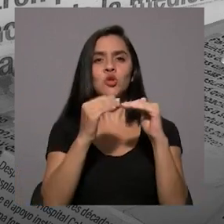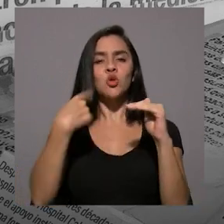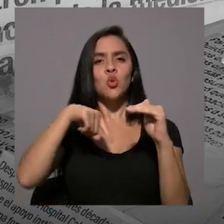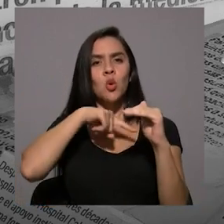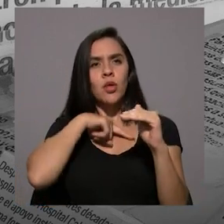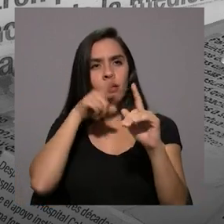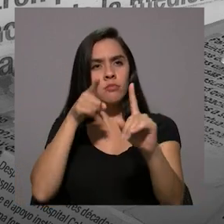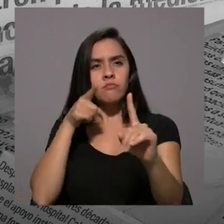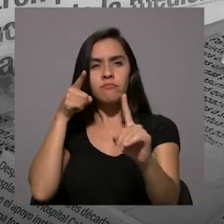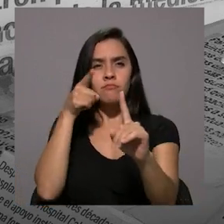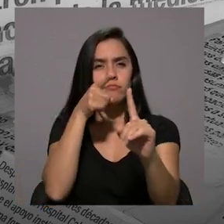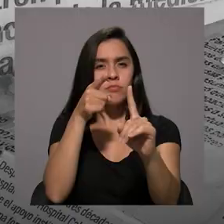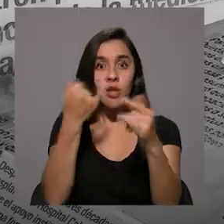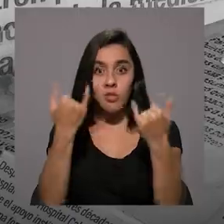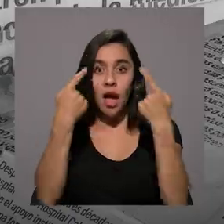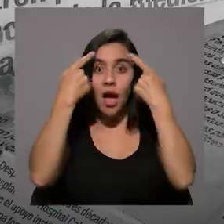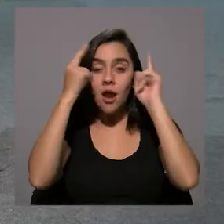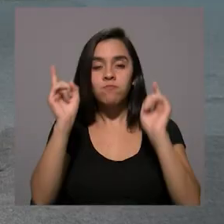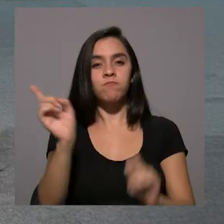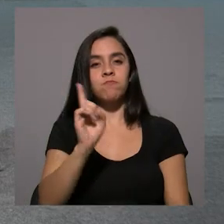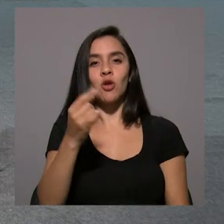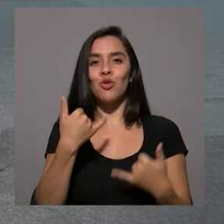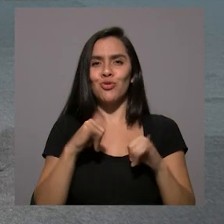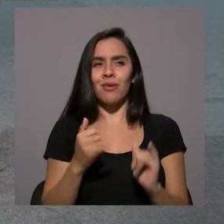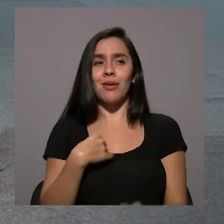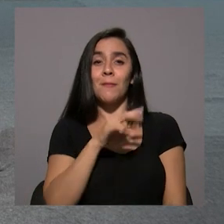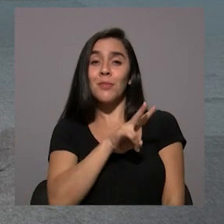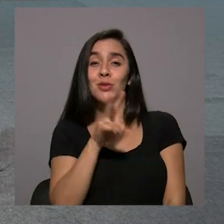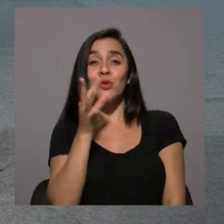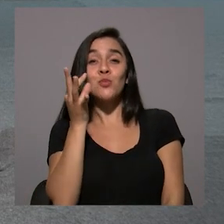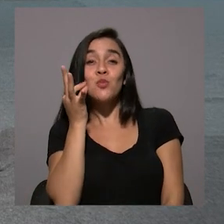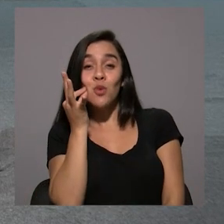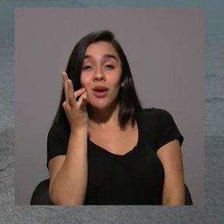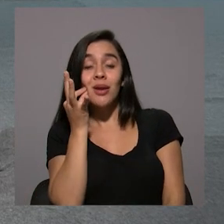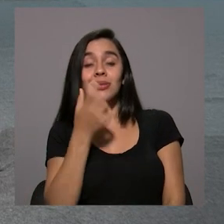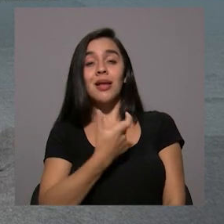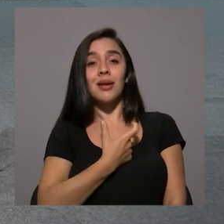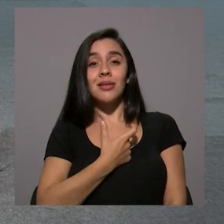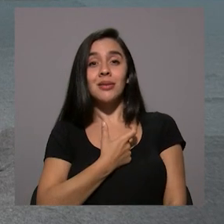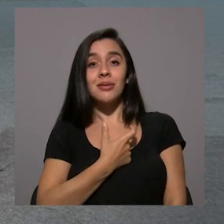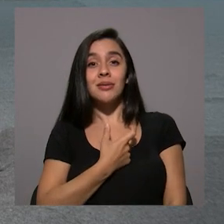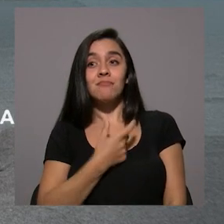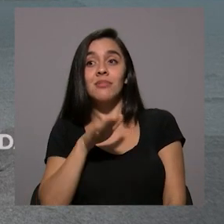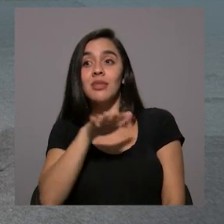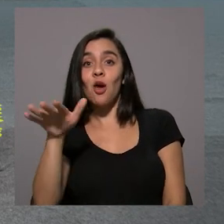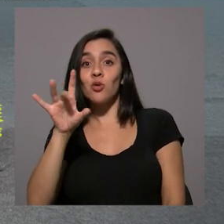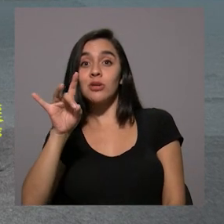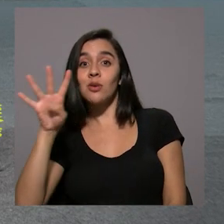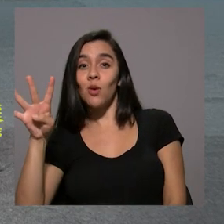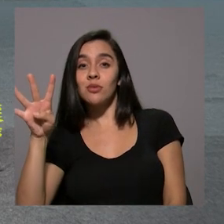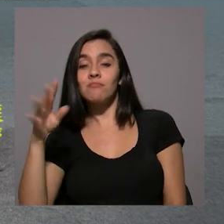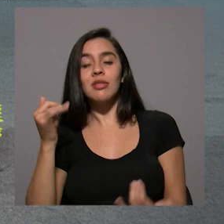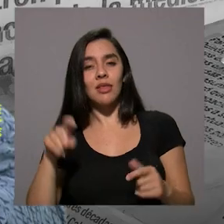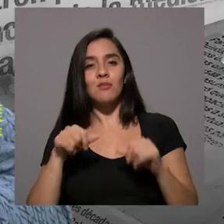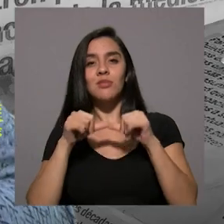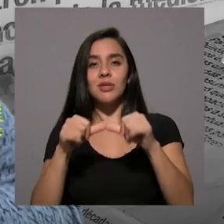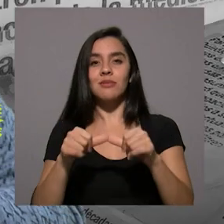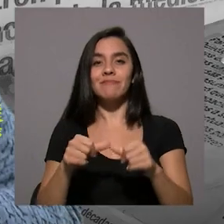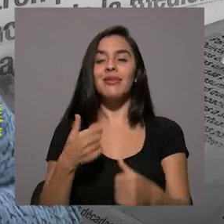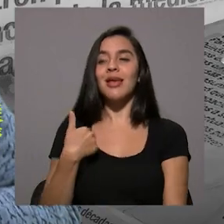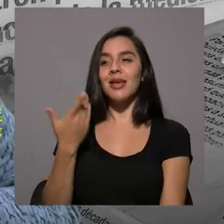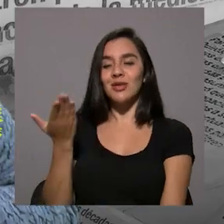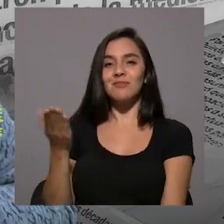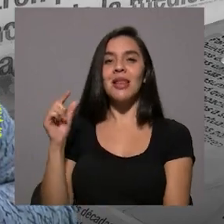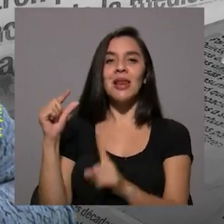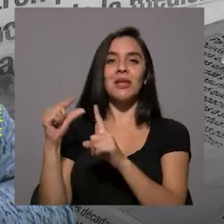la seguimos buscando, no hemos llegado. Tenemos solo 22 mujeres alcaldesas de 84 y tenemos que seguir. Bueno, me